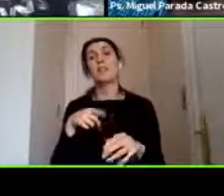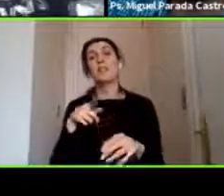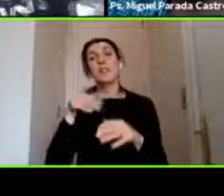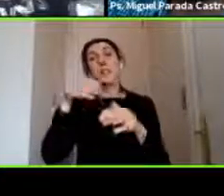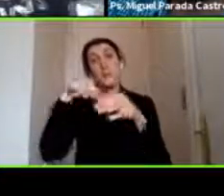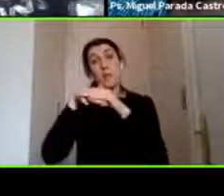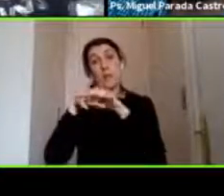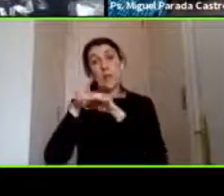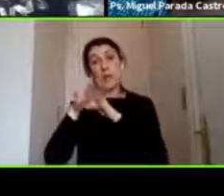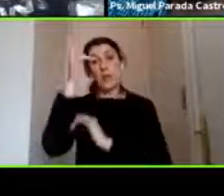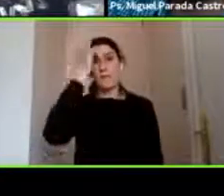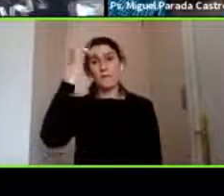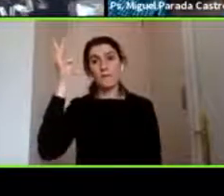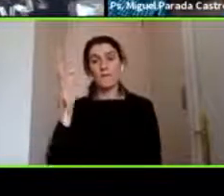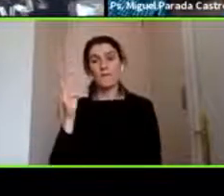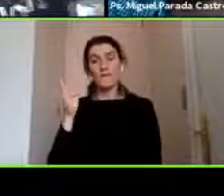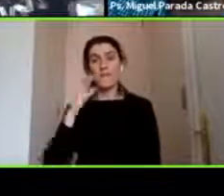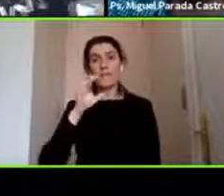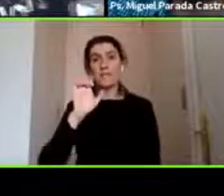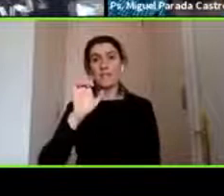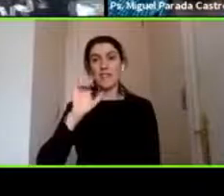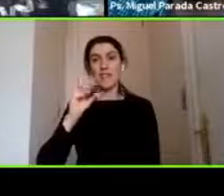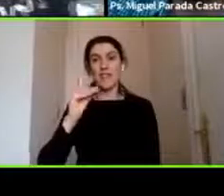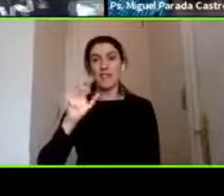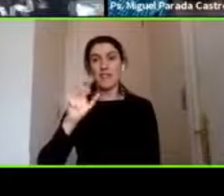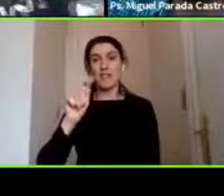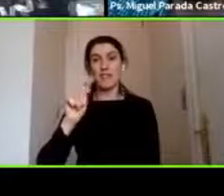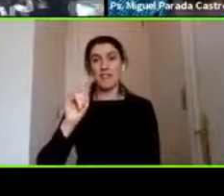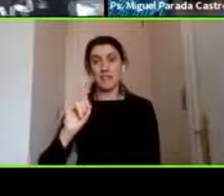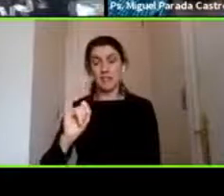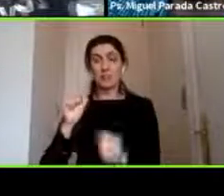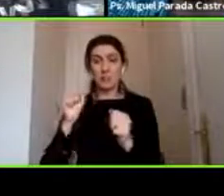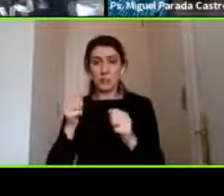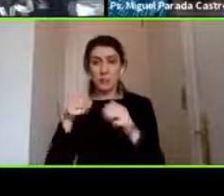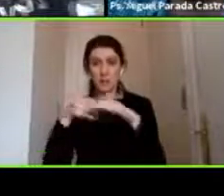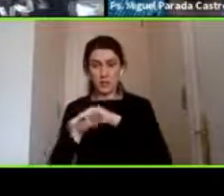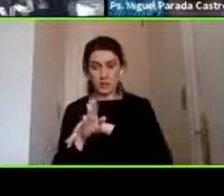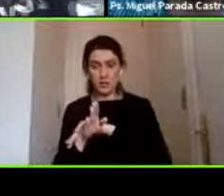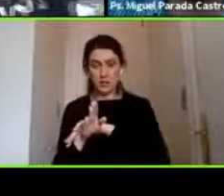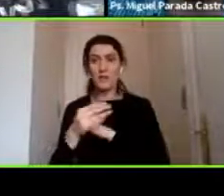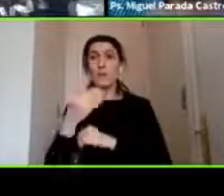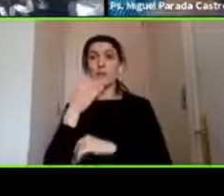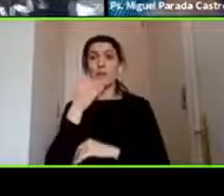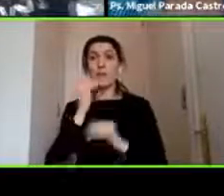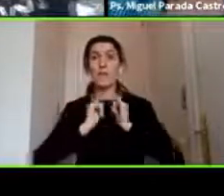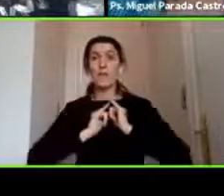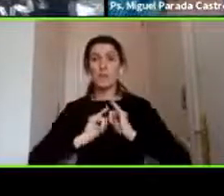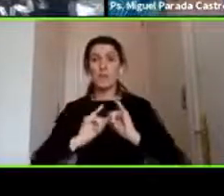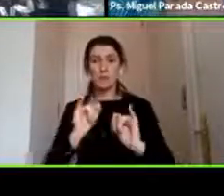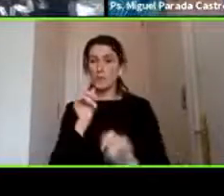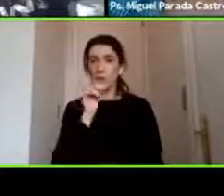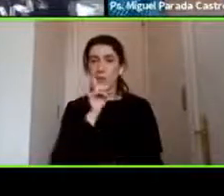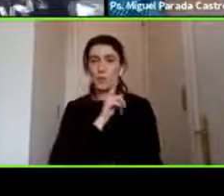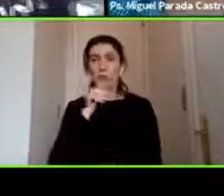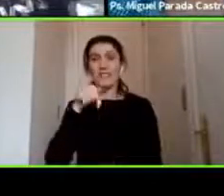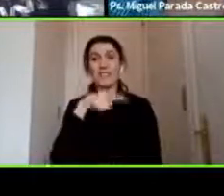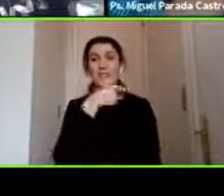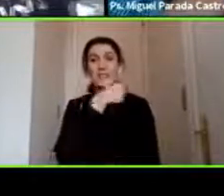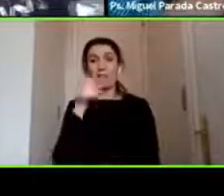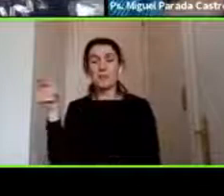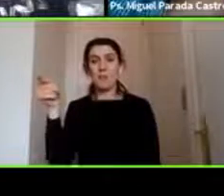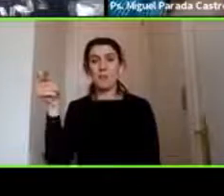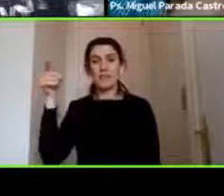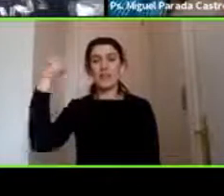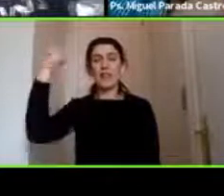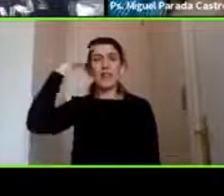el Facebook para que puedan acceder a él también unas informaciones finales estamos en la semana de la lesión cerebral por eso es